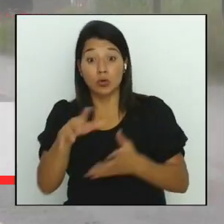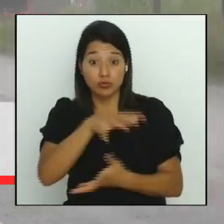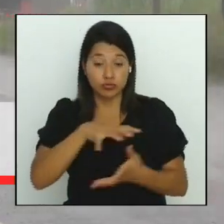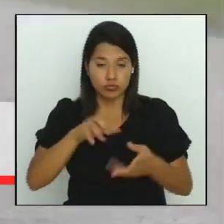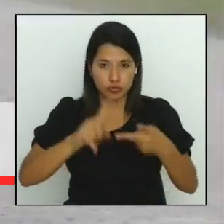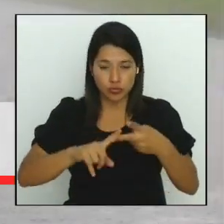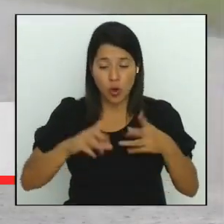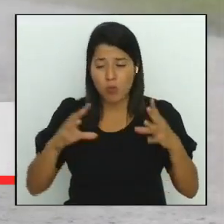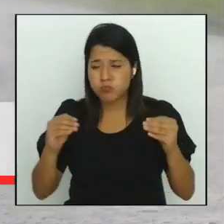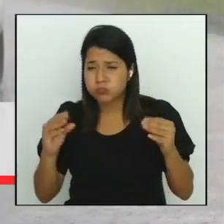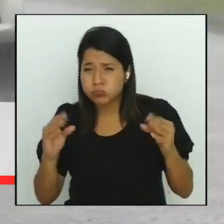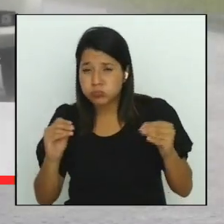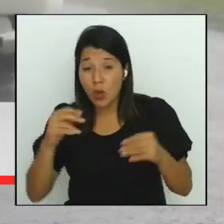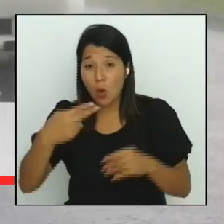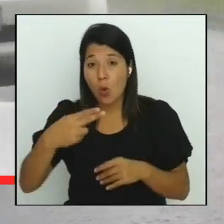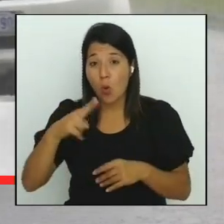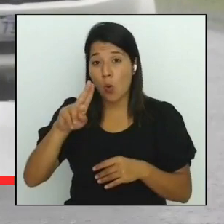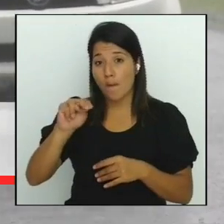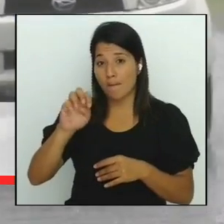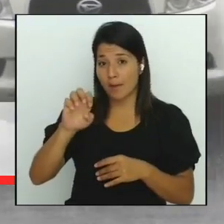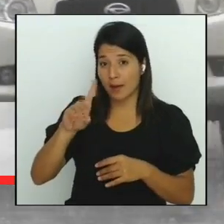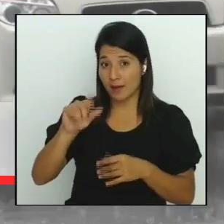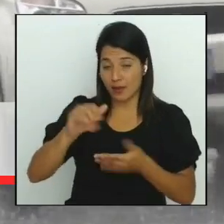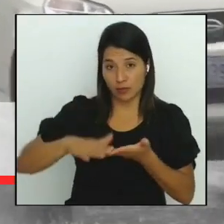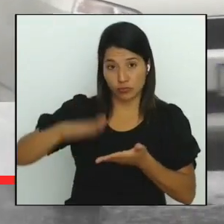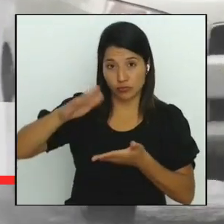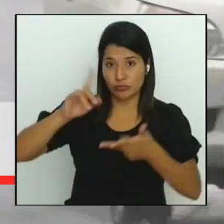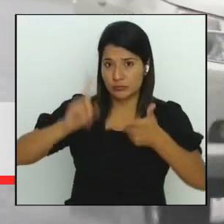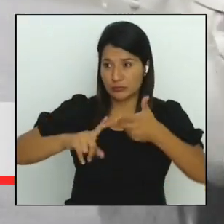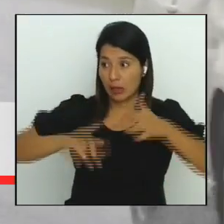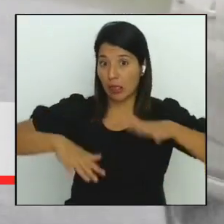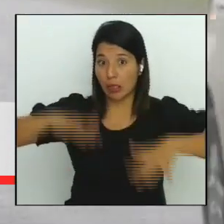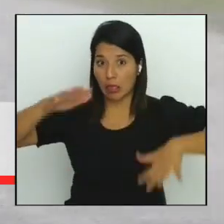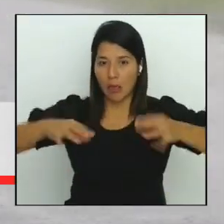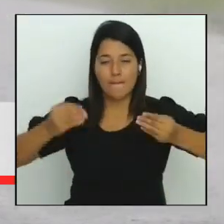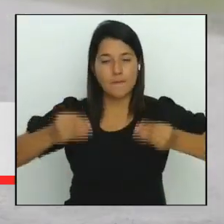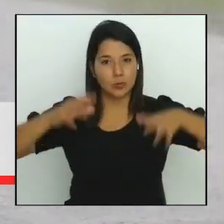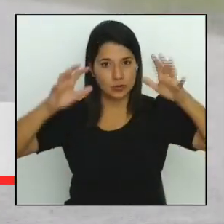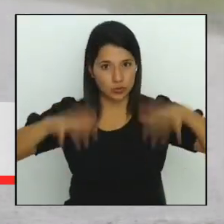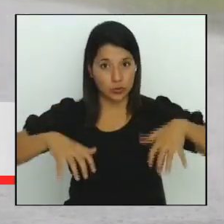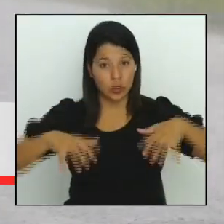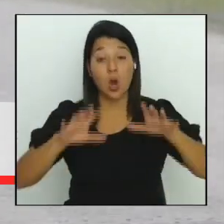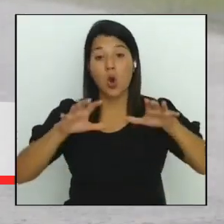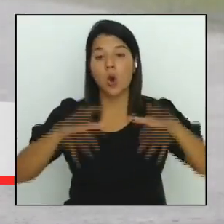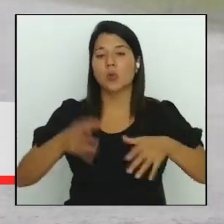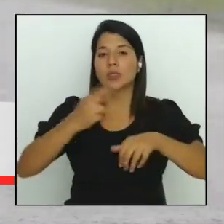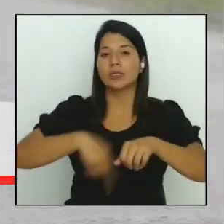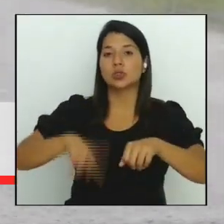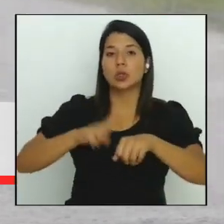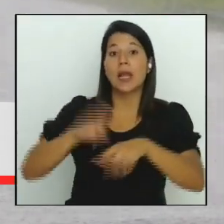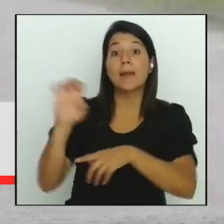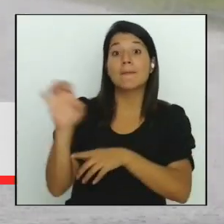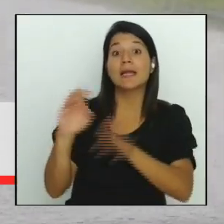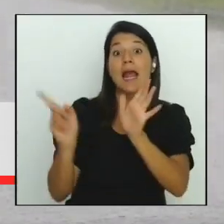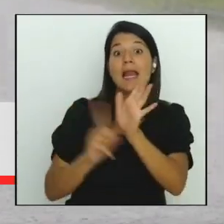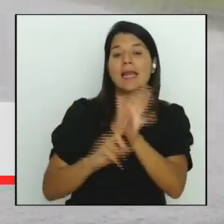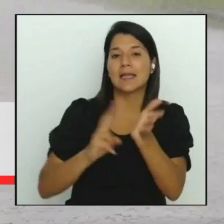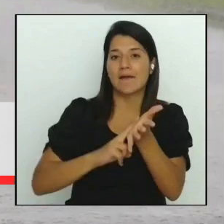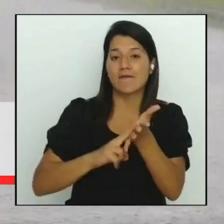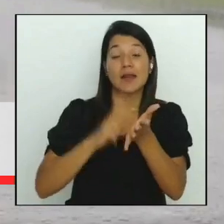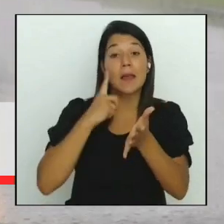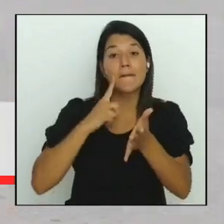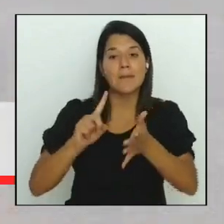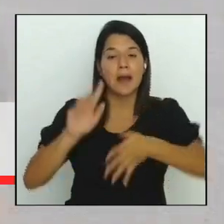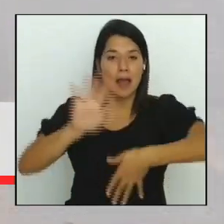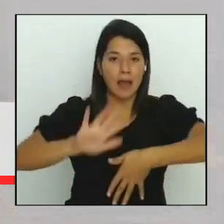inestabilidad atmosférica generará mucha lluvia. La Comisión Nacional de Emergencias mantiene alerta verde para el Caribe y alerta amarilla para el resto del país,